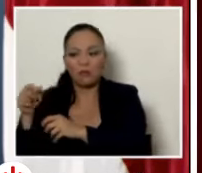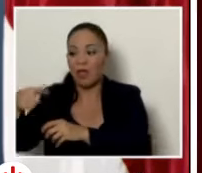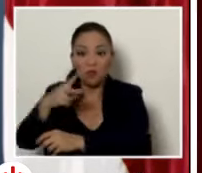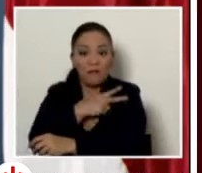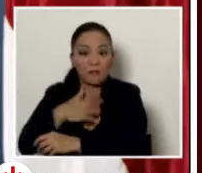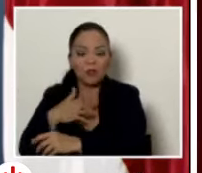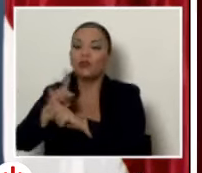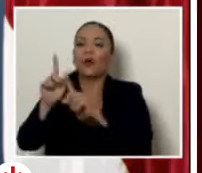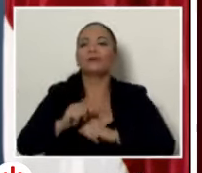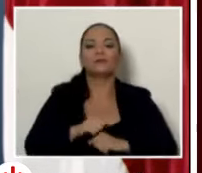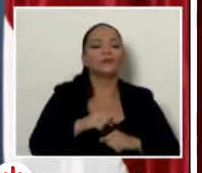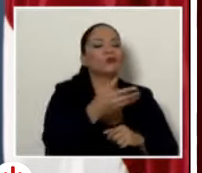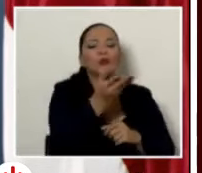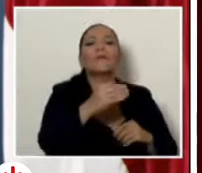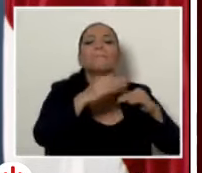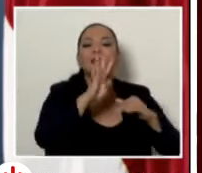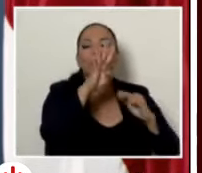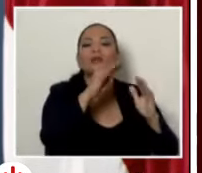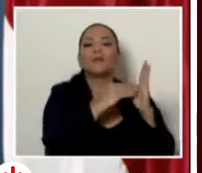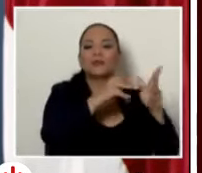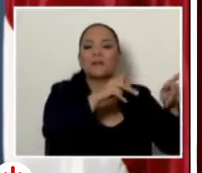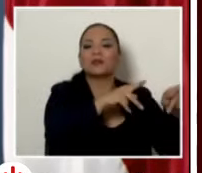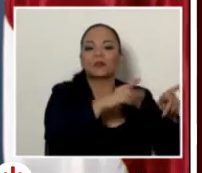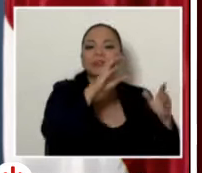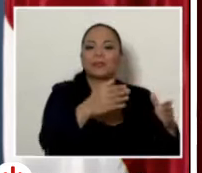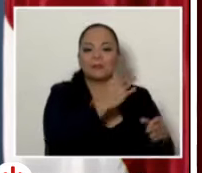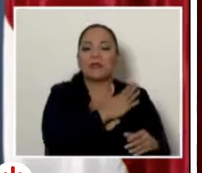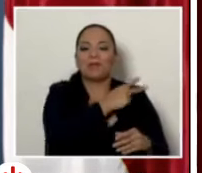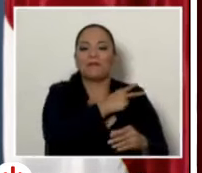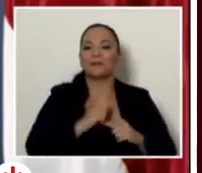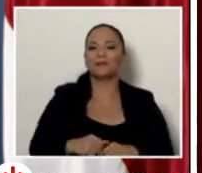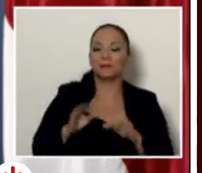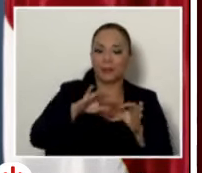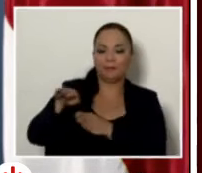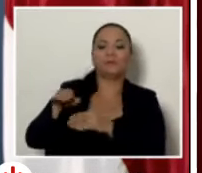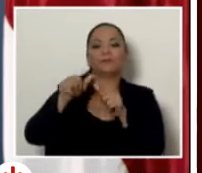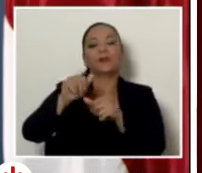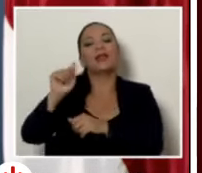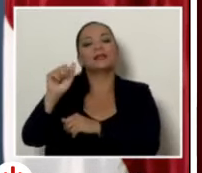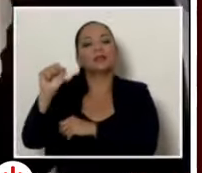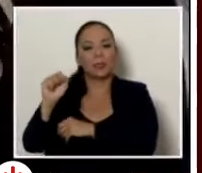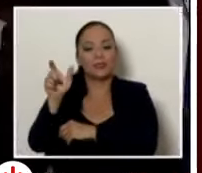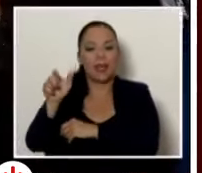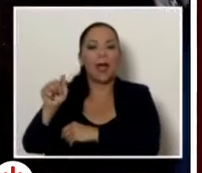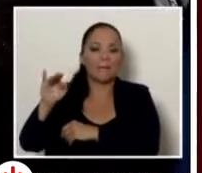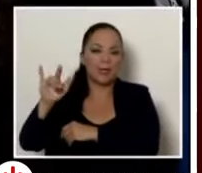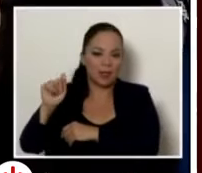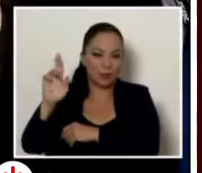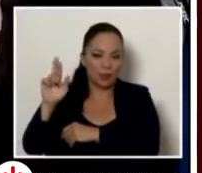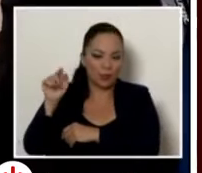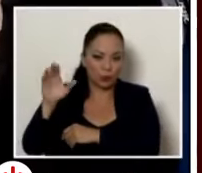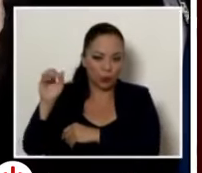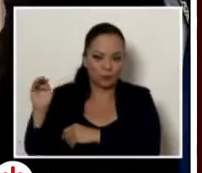son todos los costarricenses gracias Continuamos con Alessandro Soli de AmeliaRueda.com Buenas tardes presidente